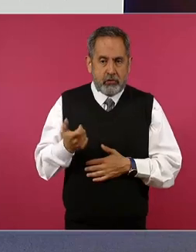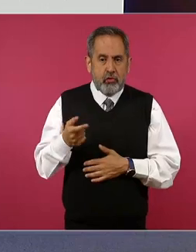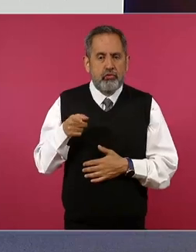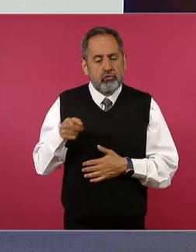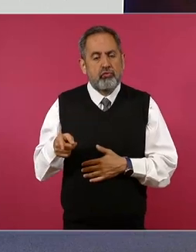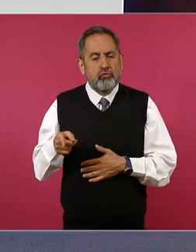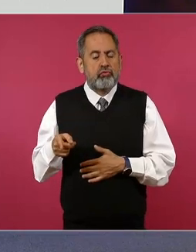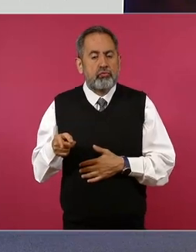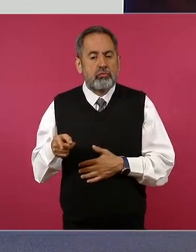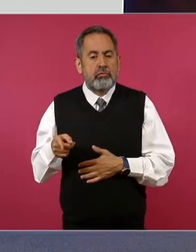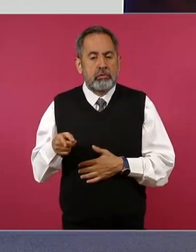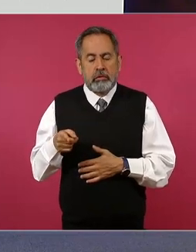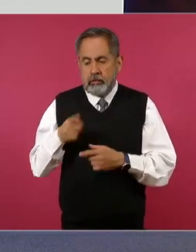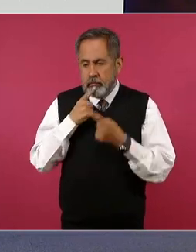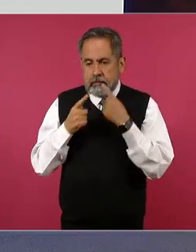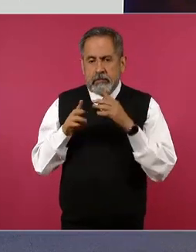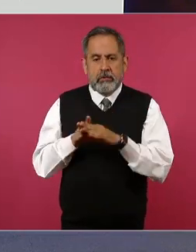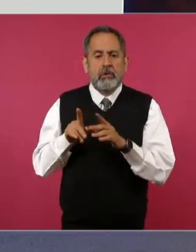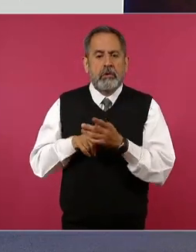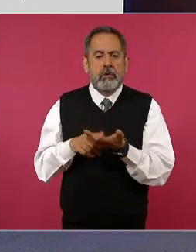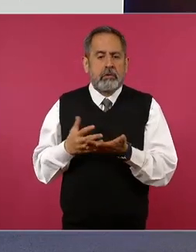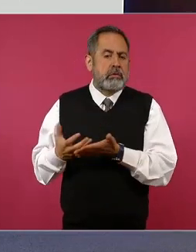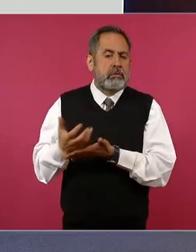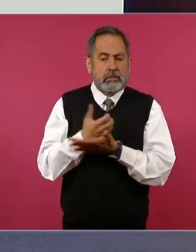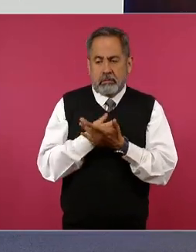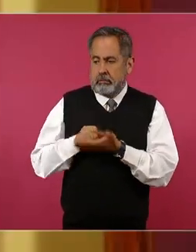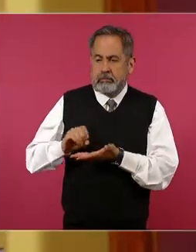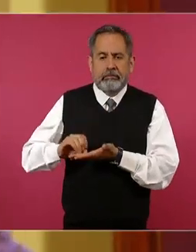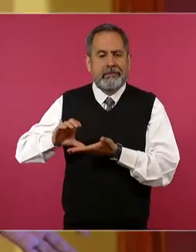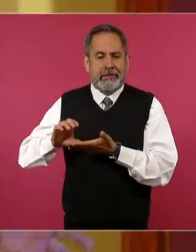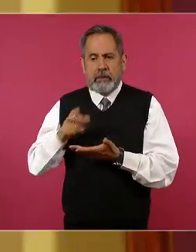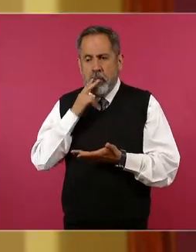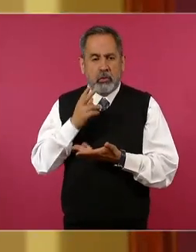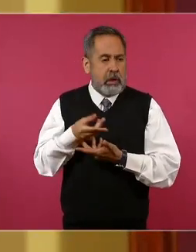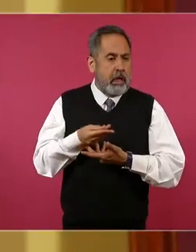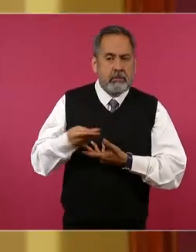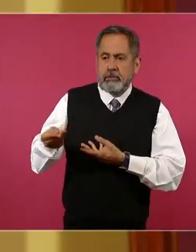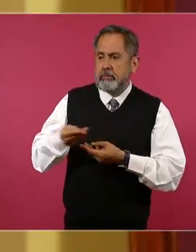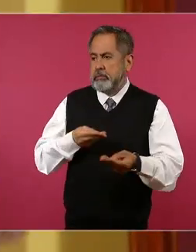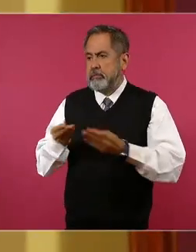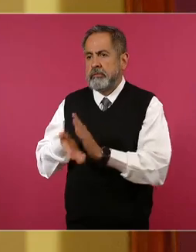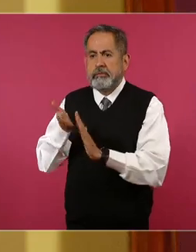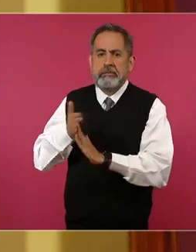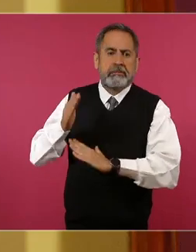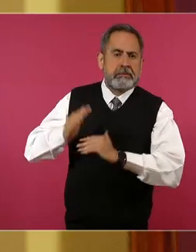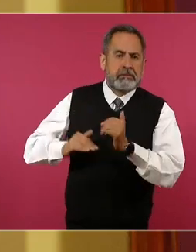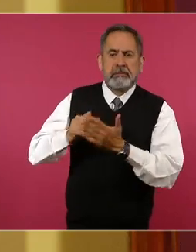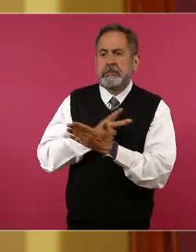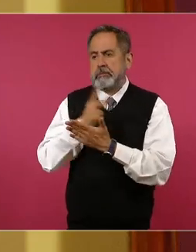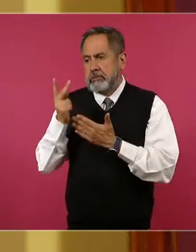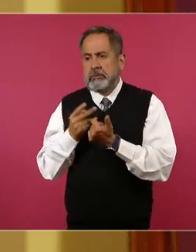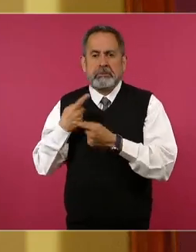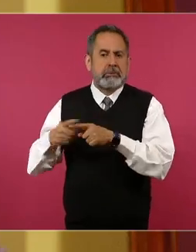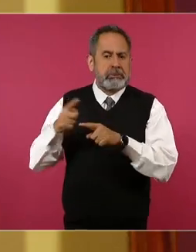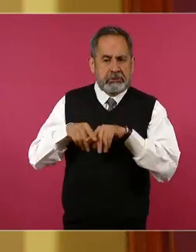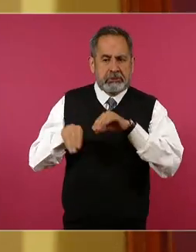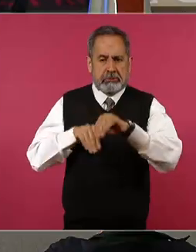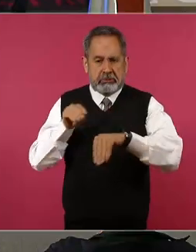representan ingresos para el gobierno y son utilizados en obras, en programas y demás.